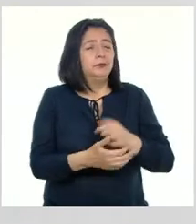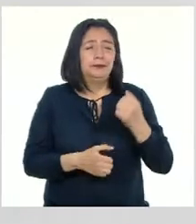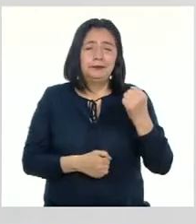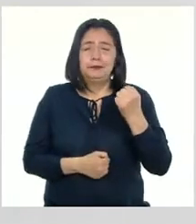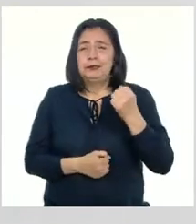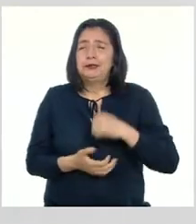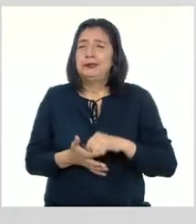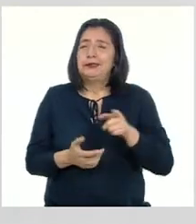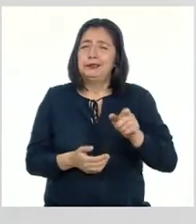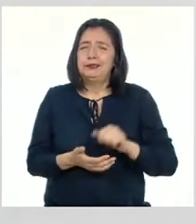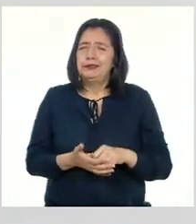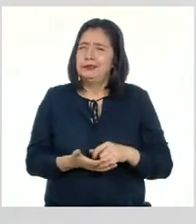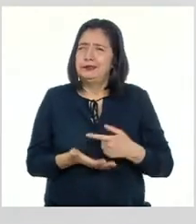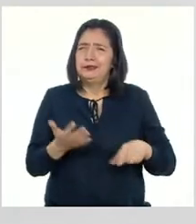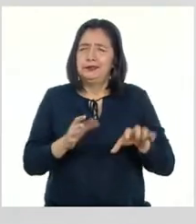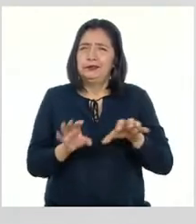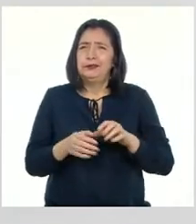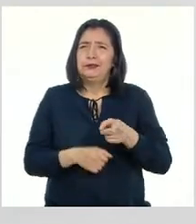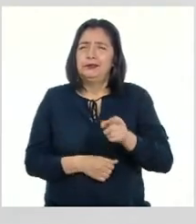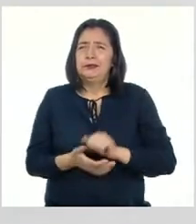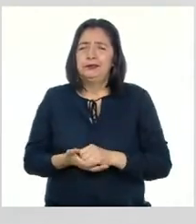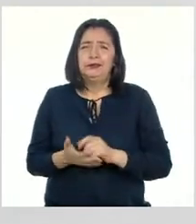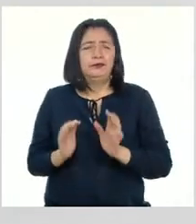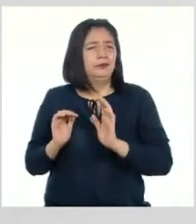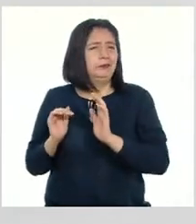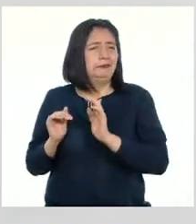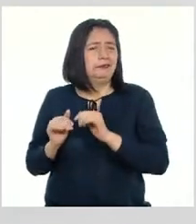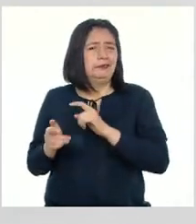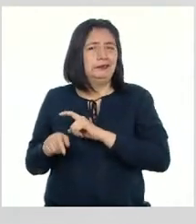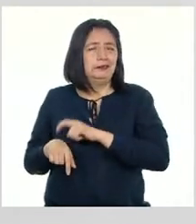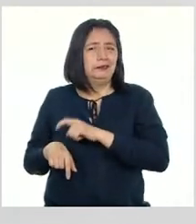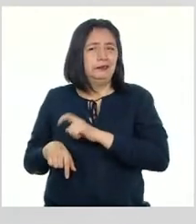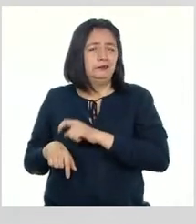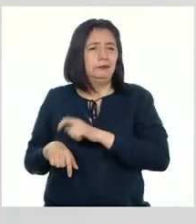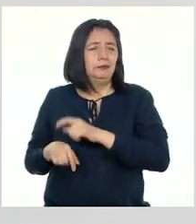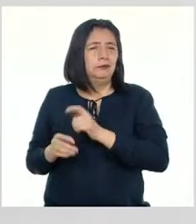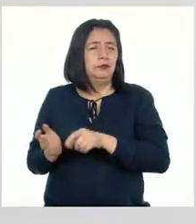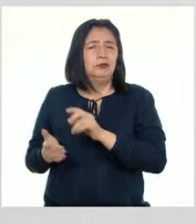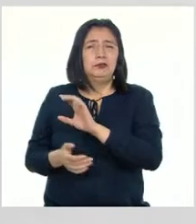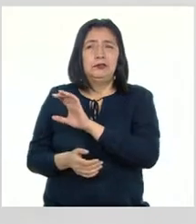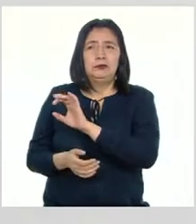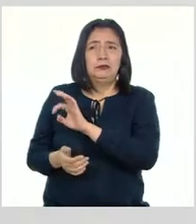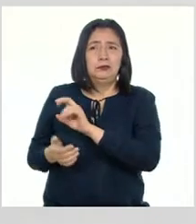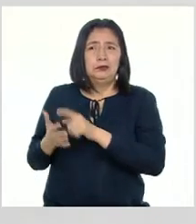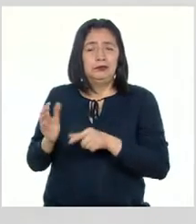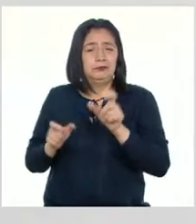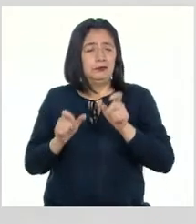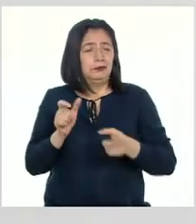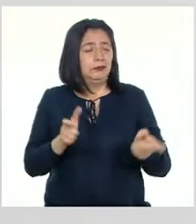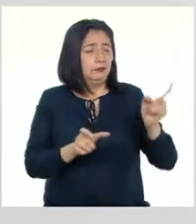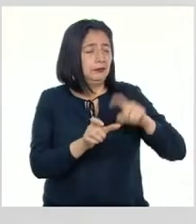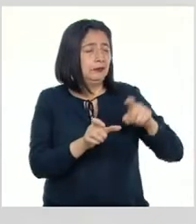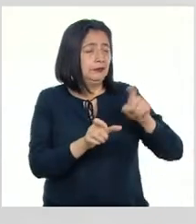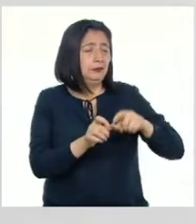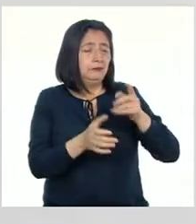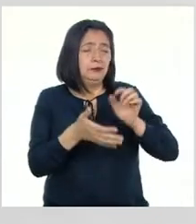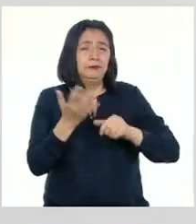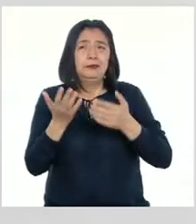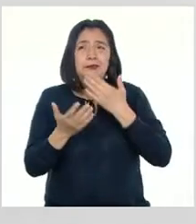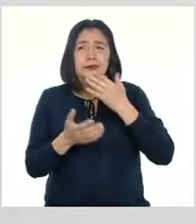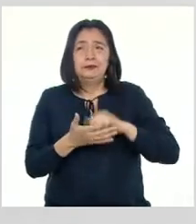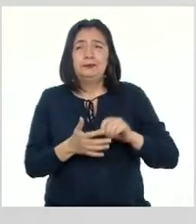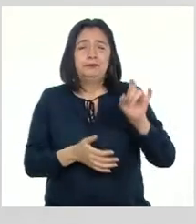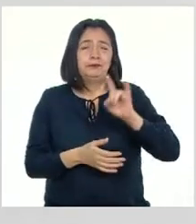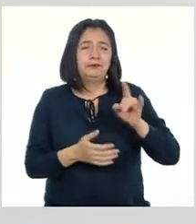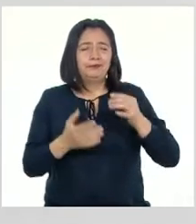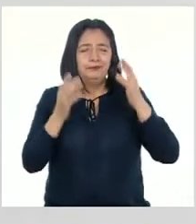baile Aquellas actividades que estaban limitadas durante la cuaresma Quienes participaban de esta celebración solían